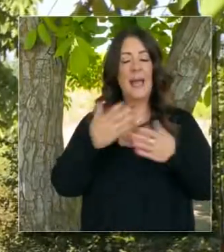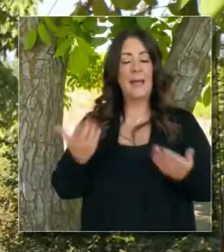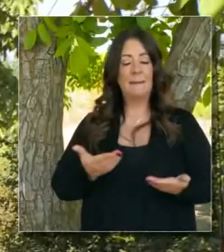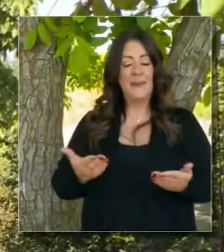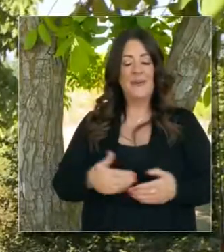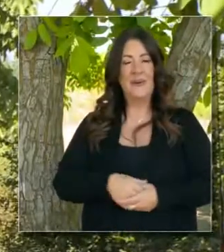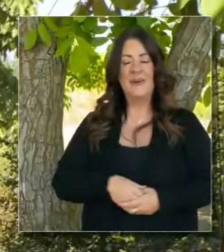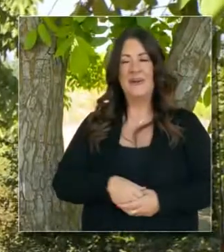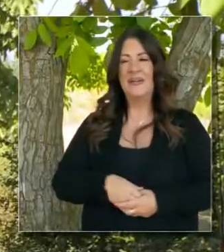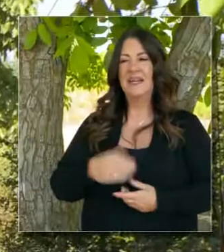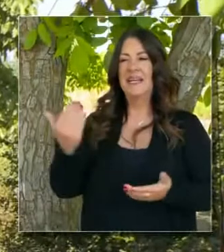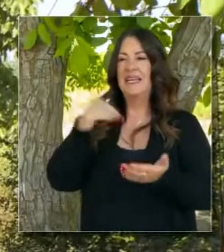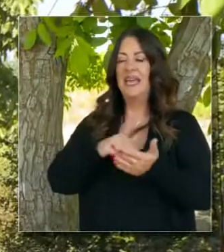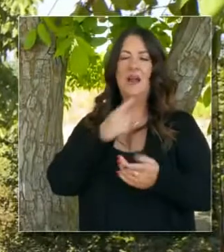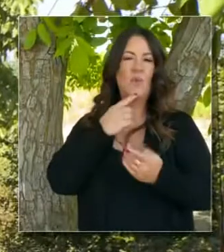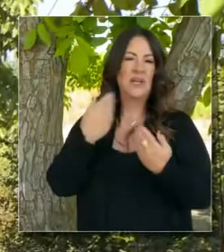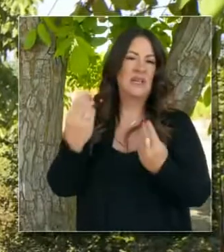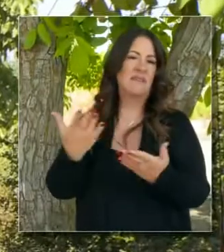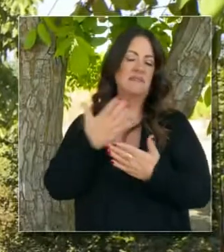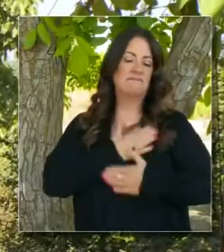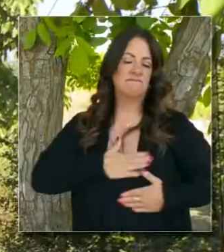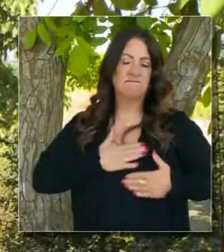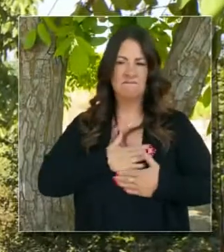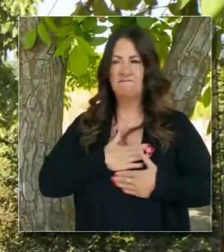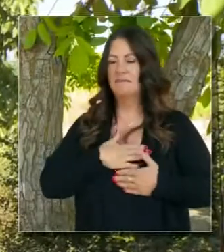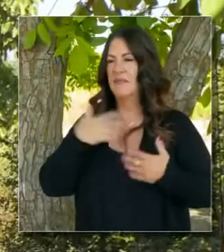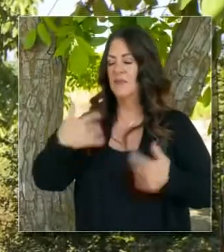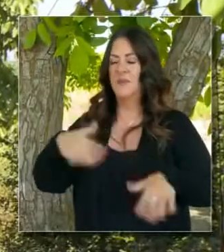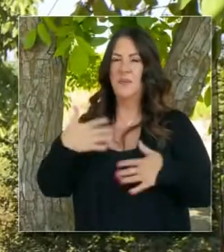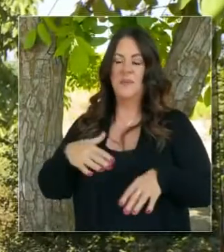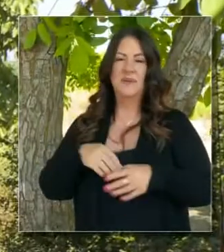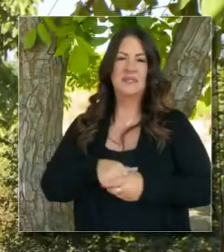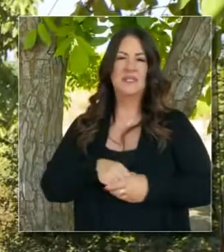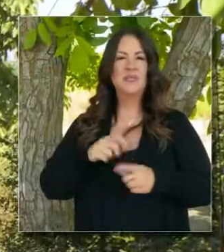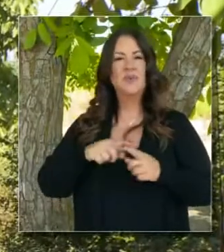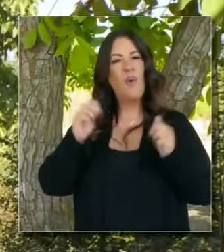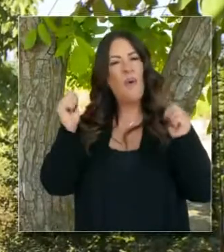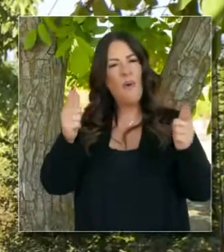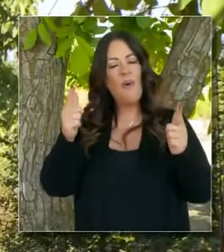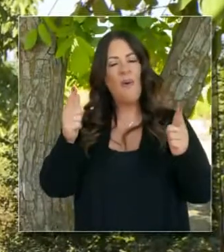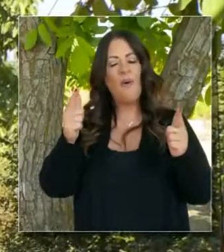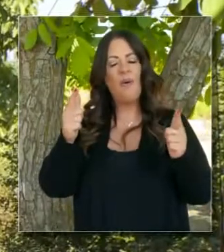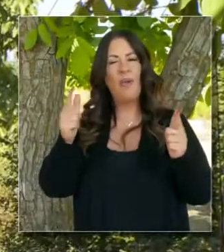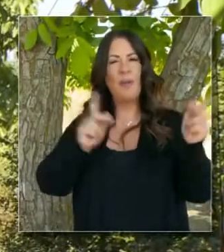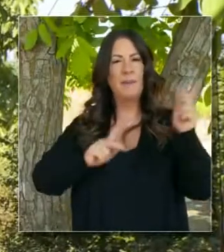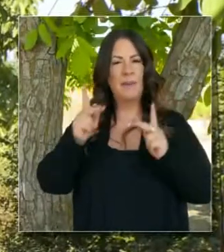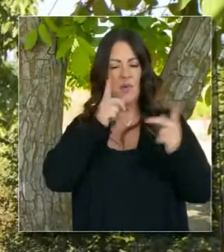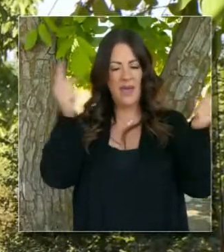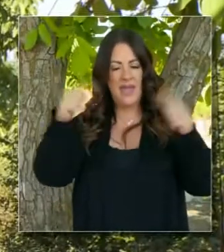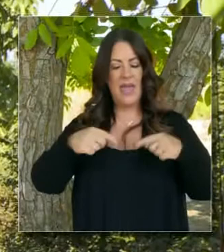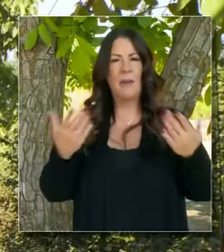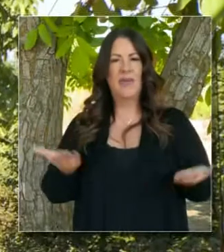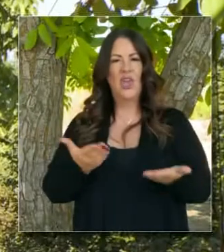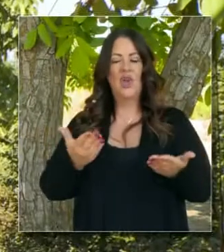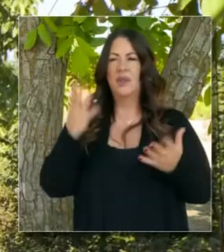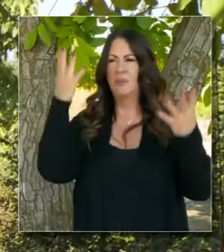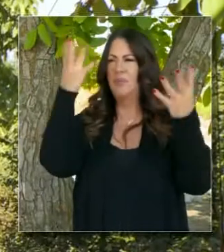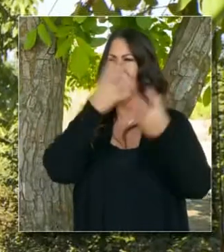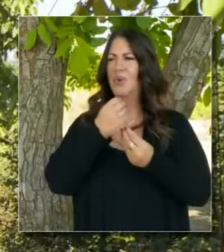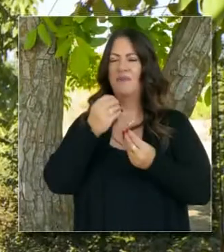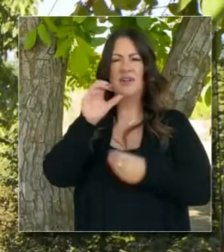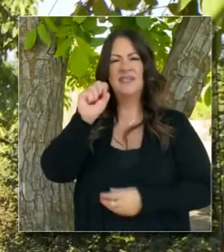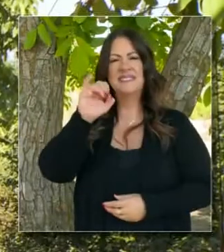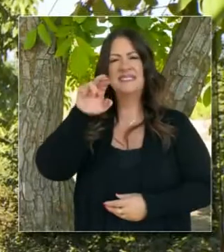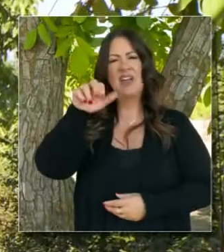cansados de tenerme aquí los anfitriones, doy muchísimas gracias a todos los que se han ensamblado aquí,